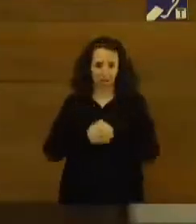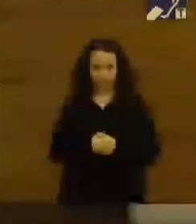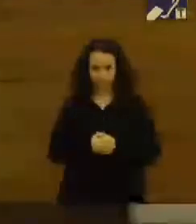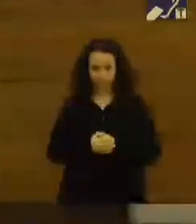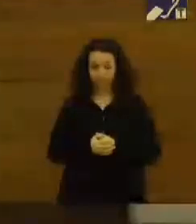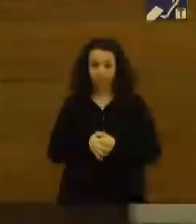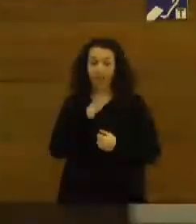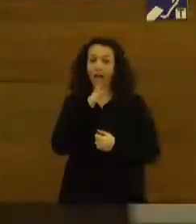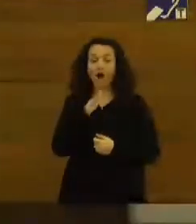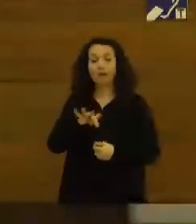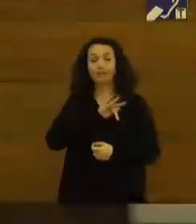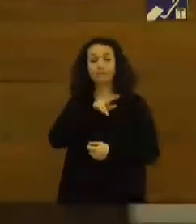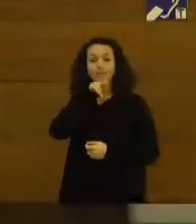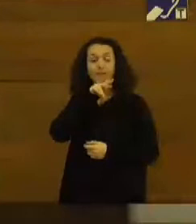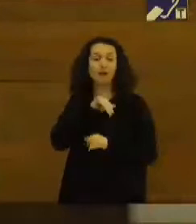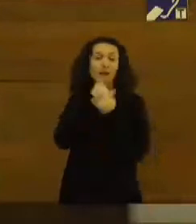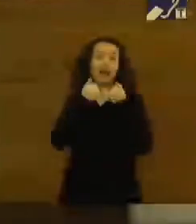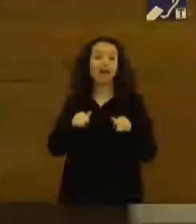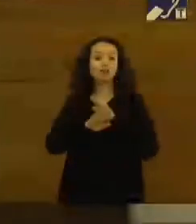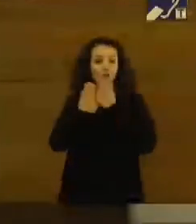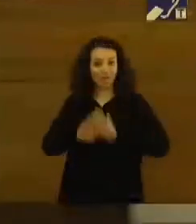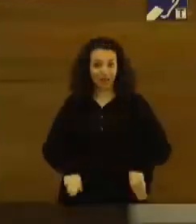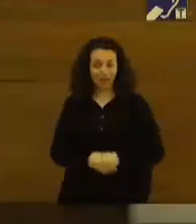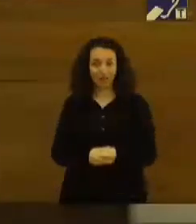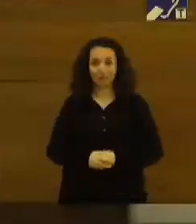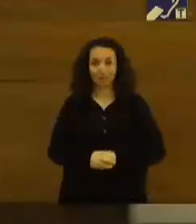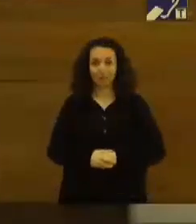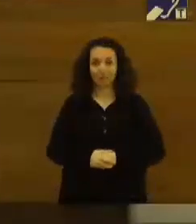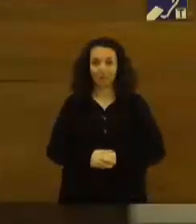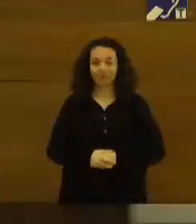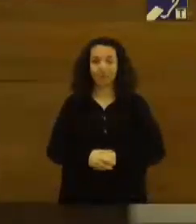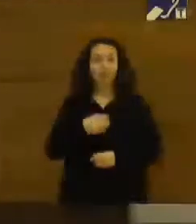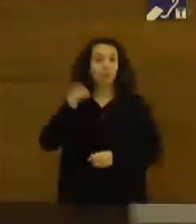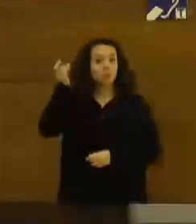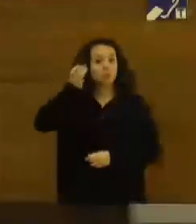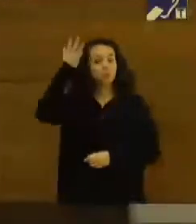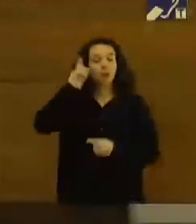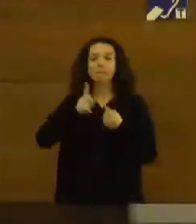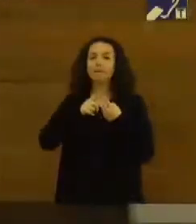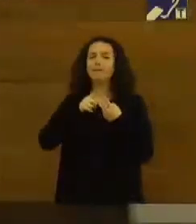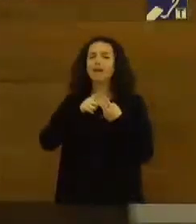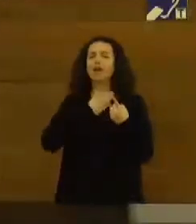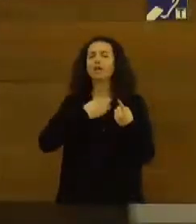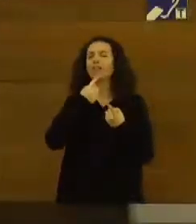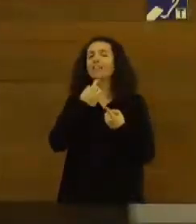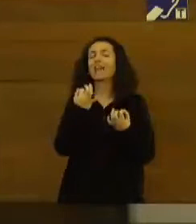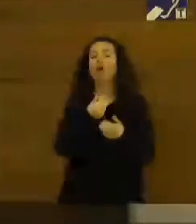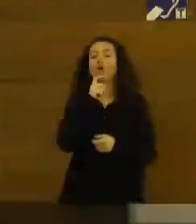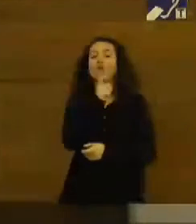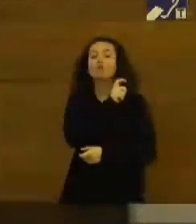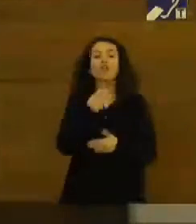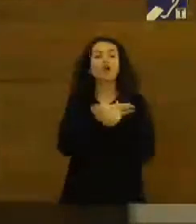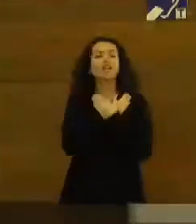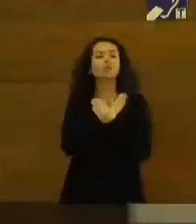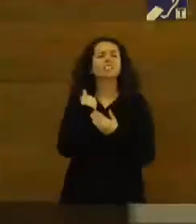unas palabras para finalizar el acto y se me ocurre primero empezar remarcando que la Fundación Naturgy ya vaya